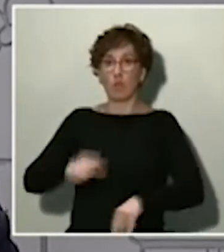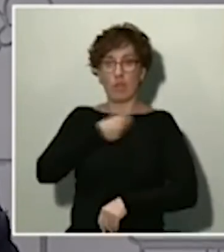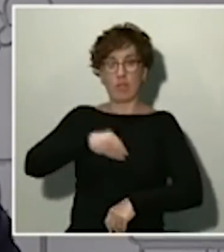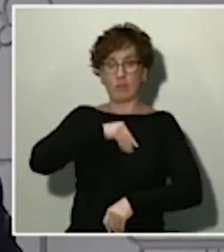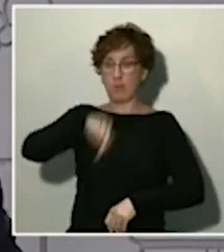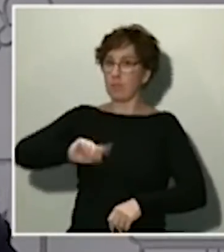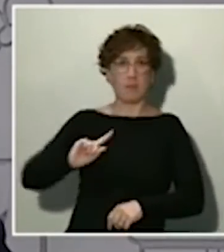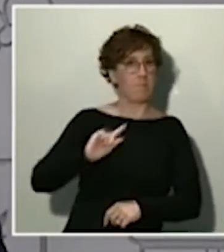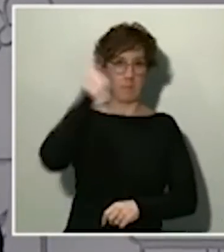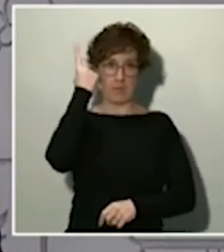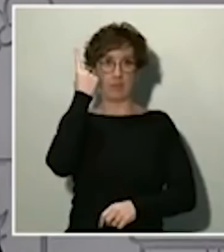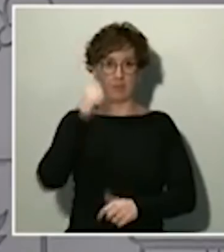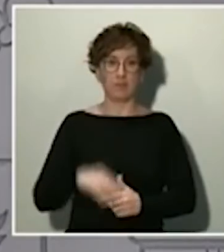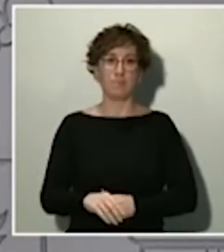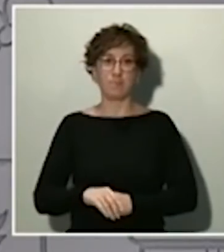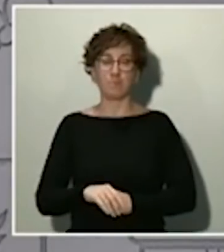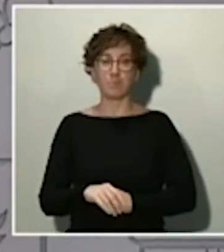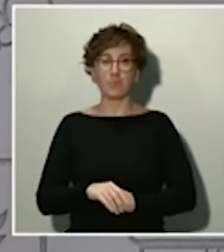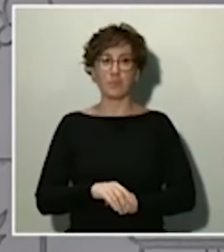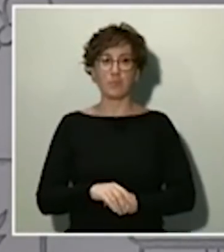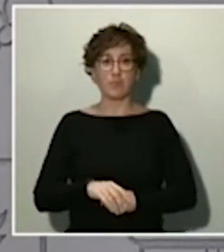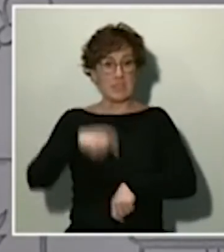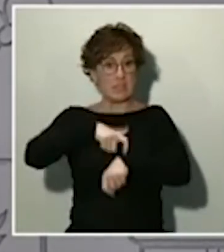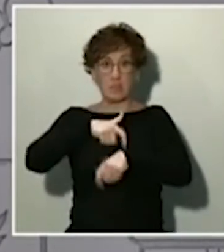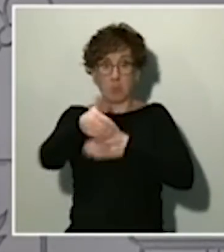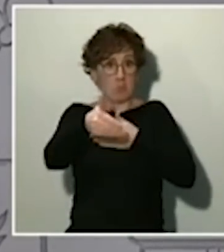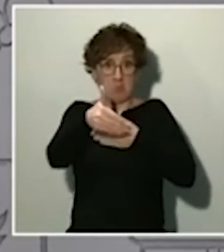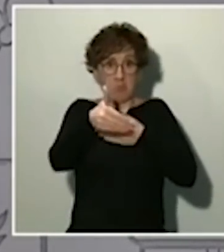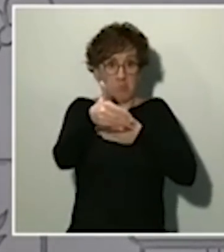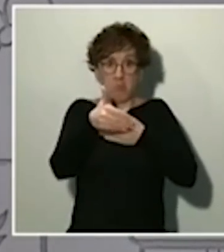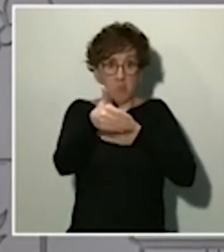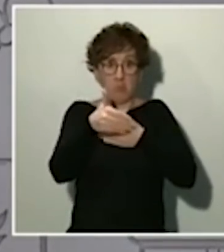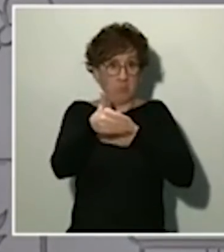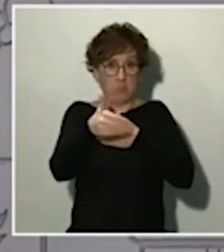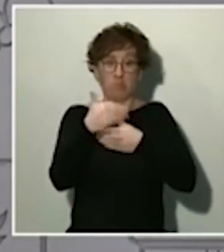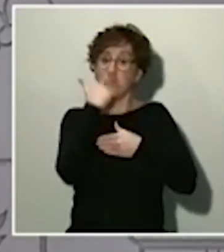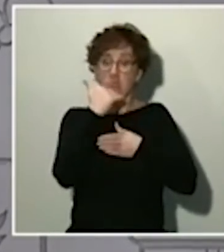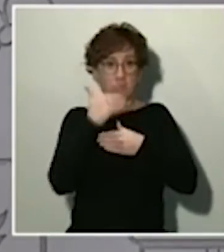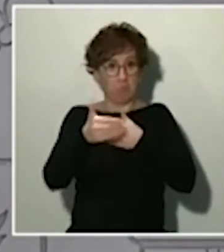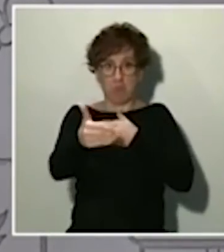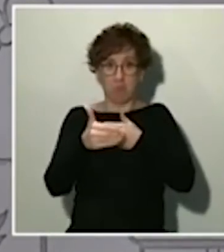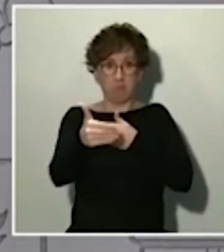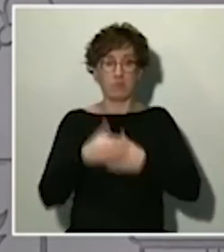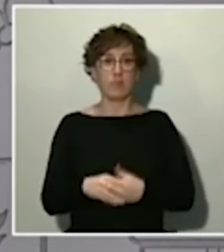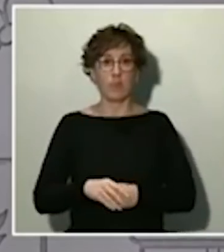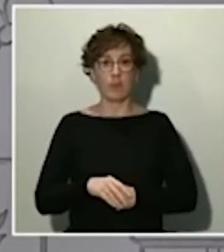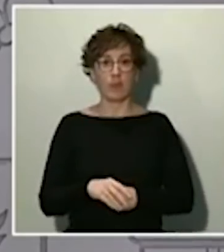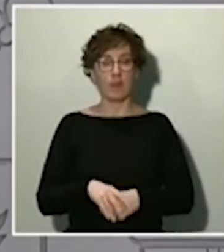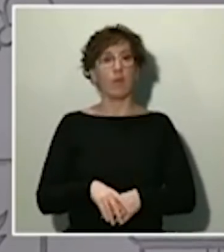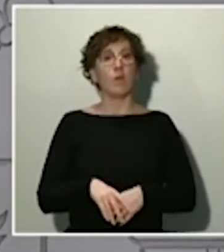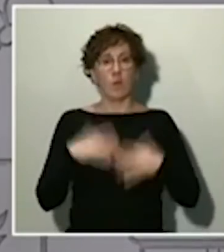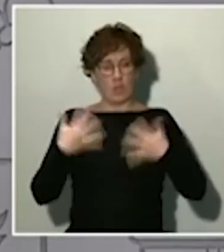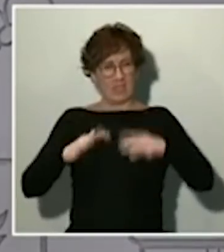democracia. Y en un corto espacio de tiempo, muy corto espacio de tiempo. Se trata de un esfuerzo enorme,